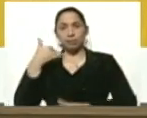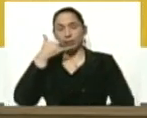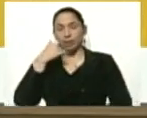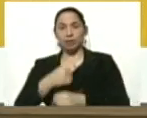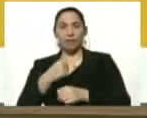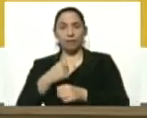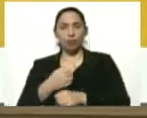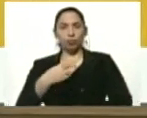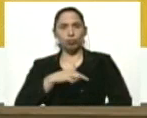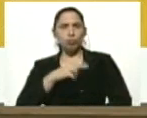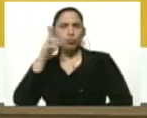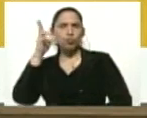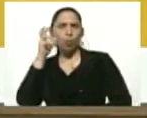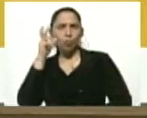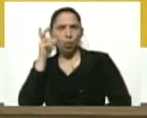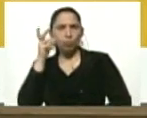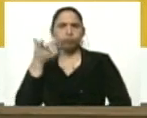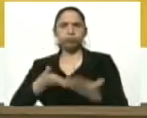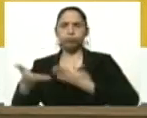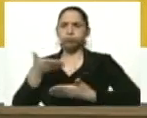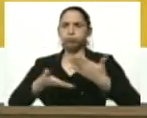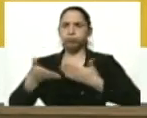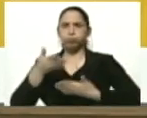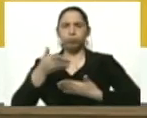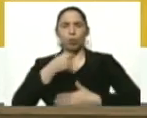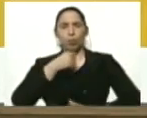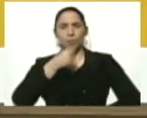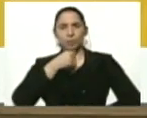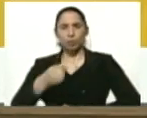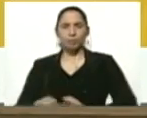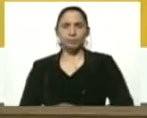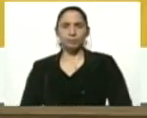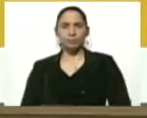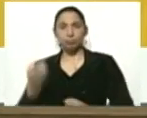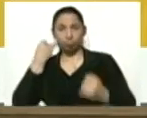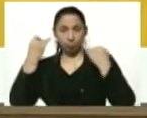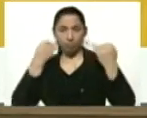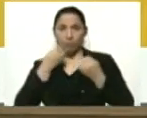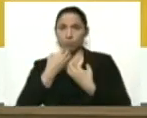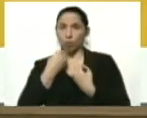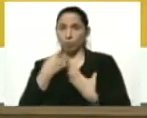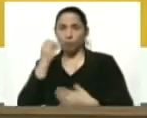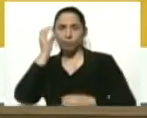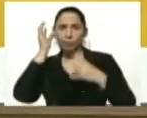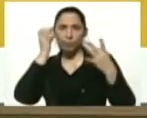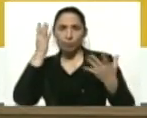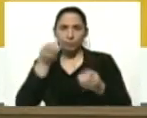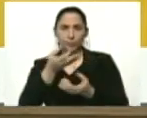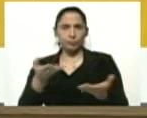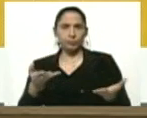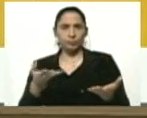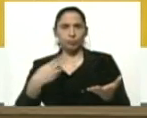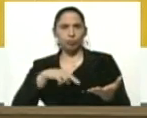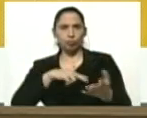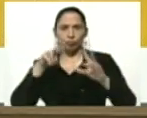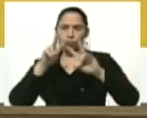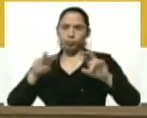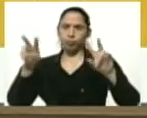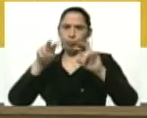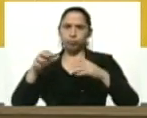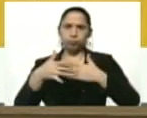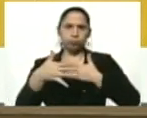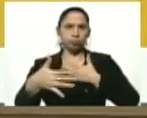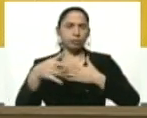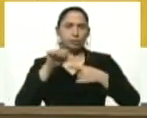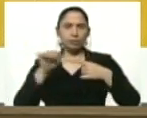estuvimos escuchando e intercambiando opiniones ideas muy buenas que surgieron de allí y que estaremos revisando en el curso